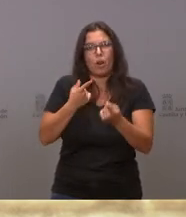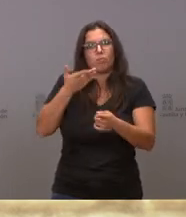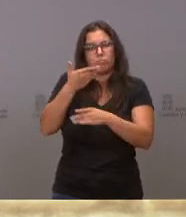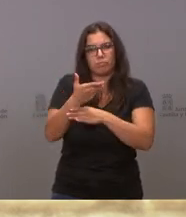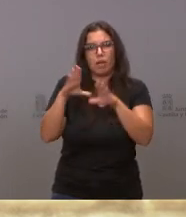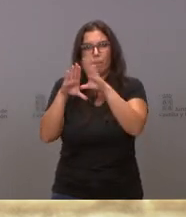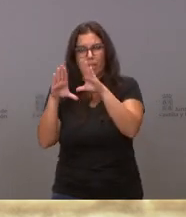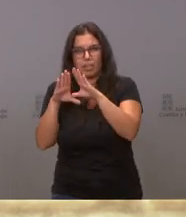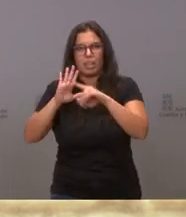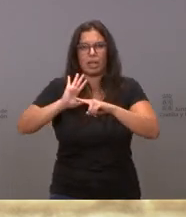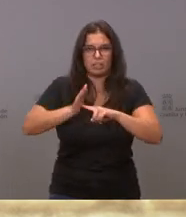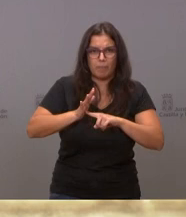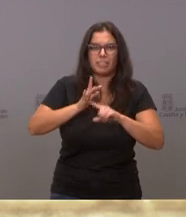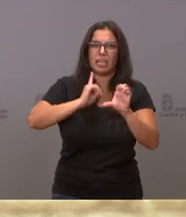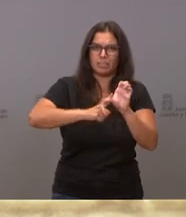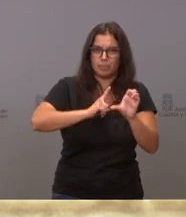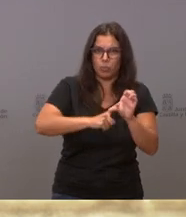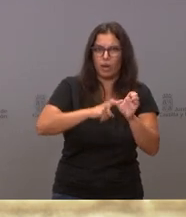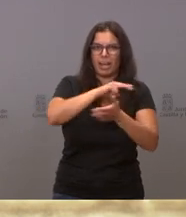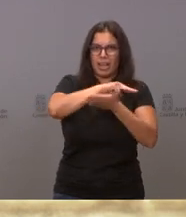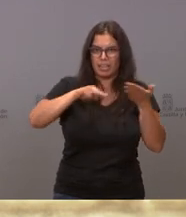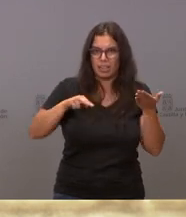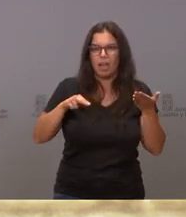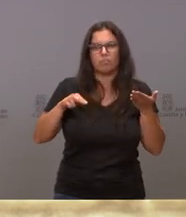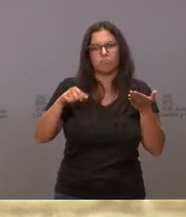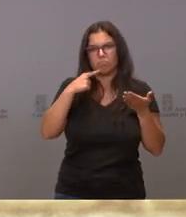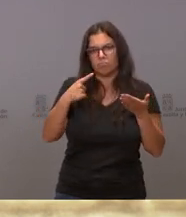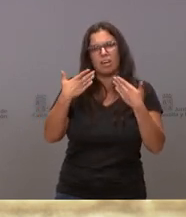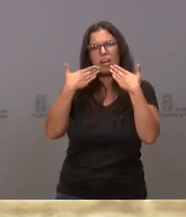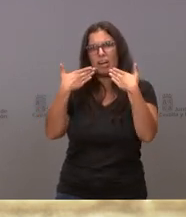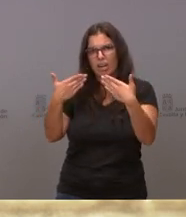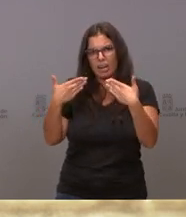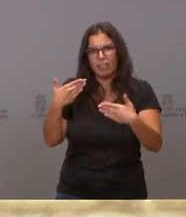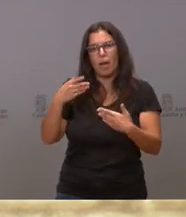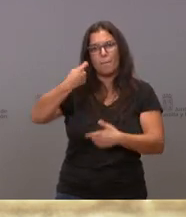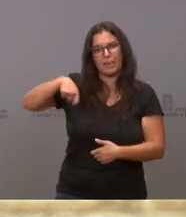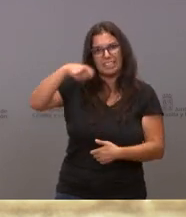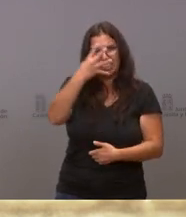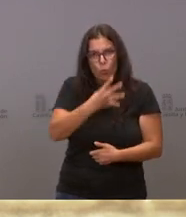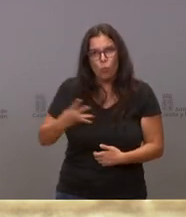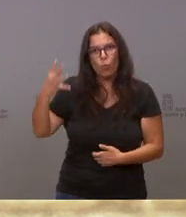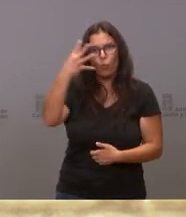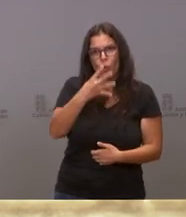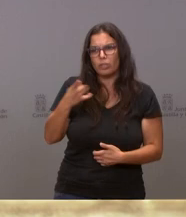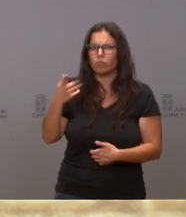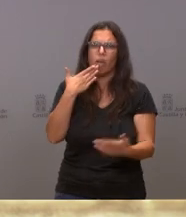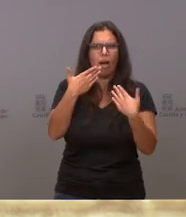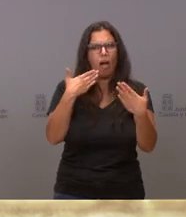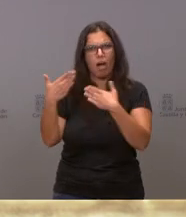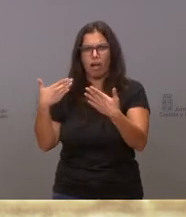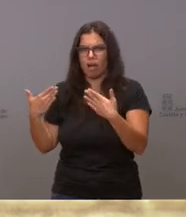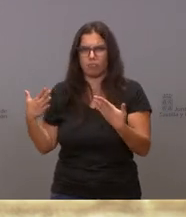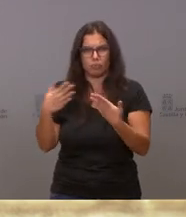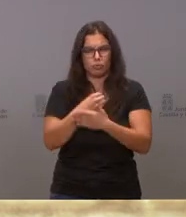Madrid, Castilla-La Mancha, Extremadura y Galicia. Y agradezco a los cuatro presidentes que tuvieron conversaciones conmigo.